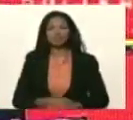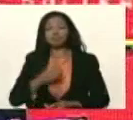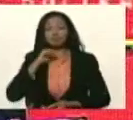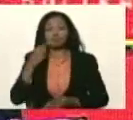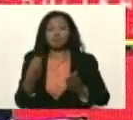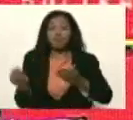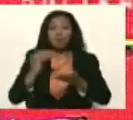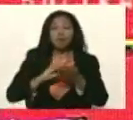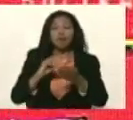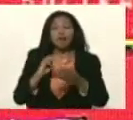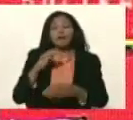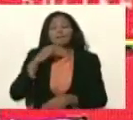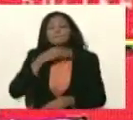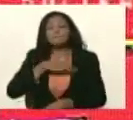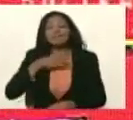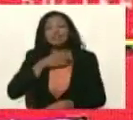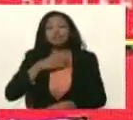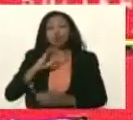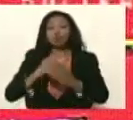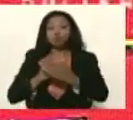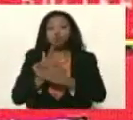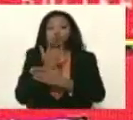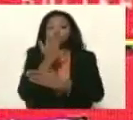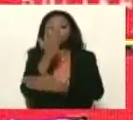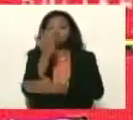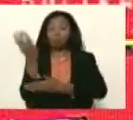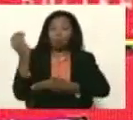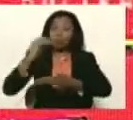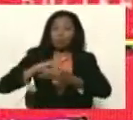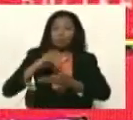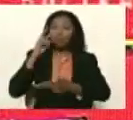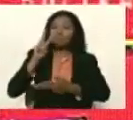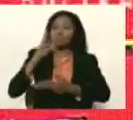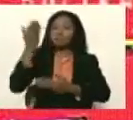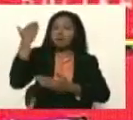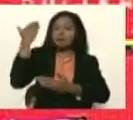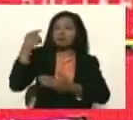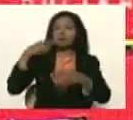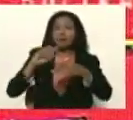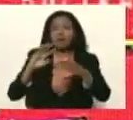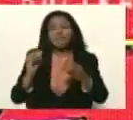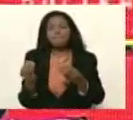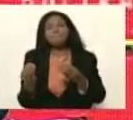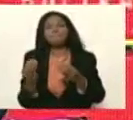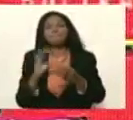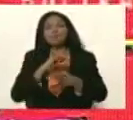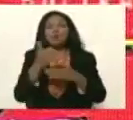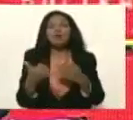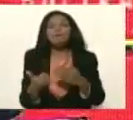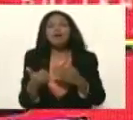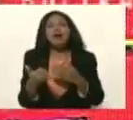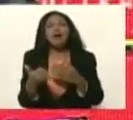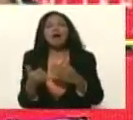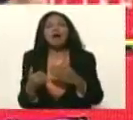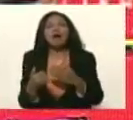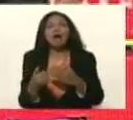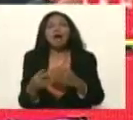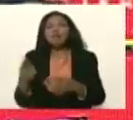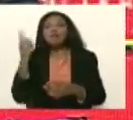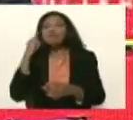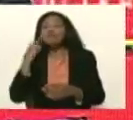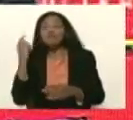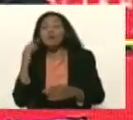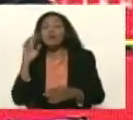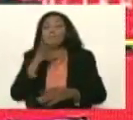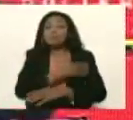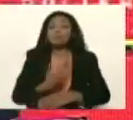relanzar la misión árbol ayer estaba viendo el programa lo presidente en la madrugada que